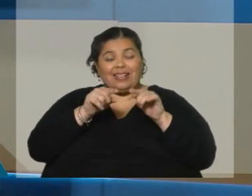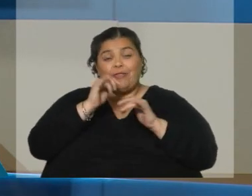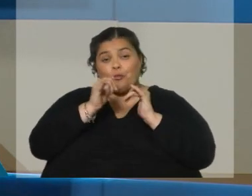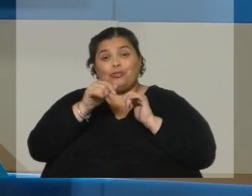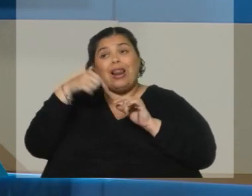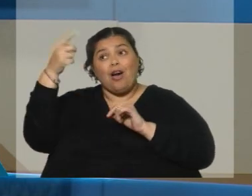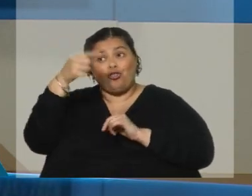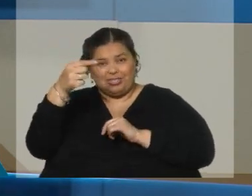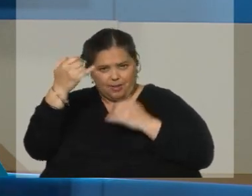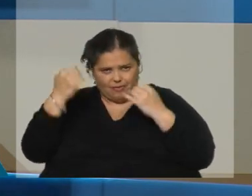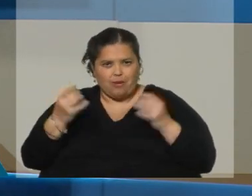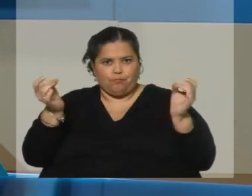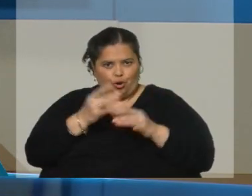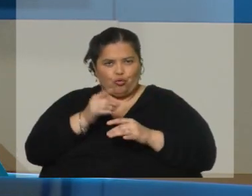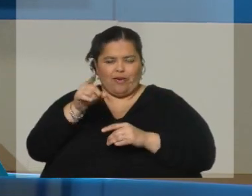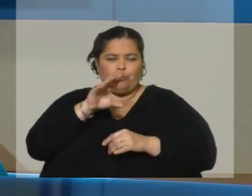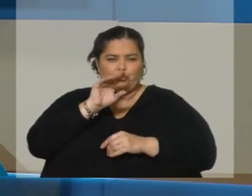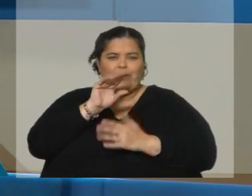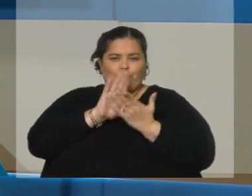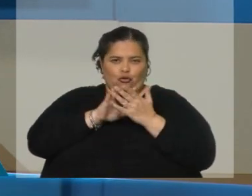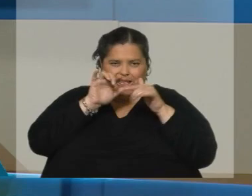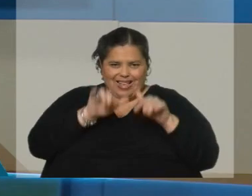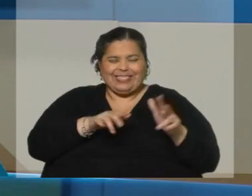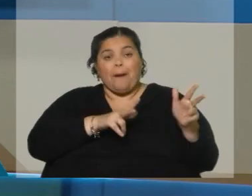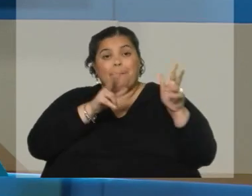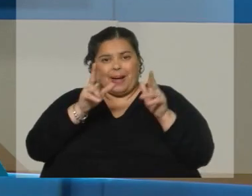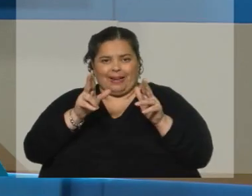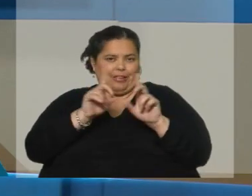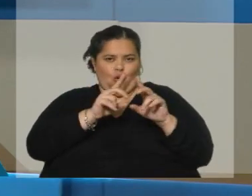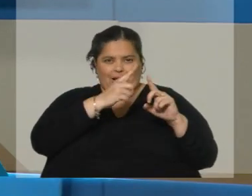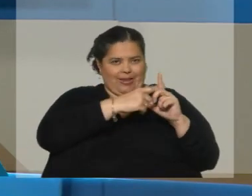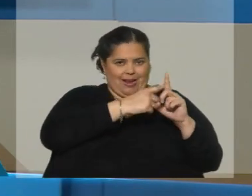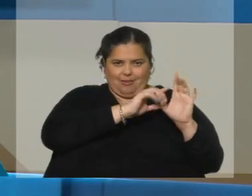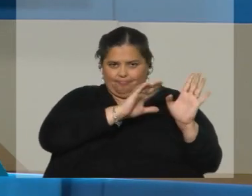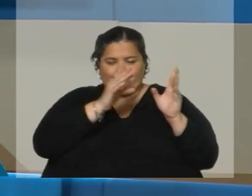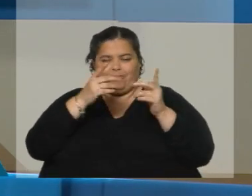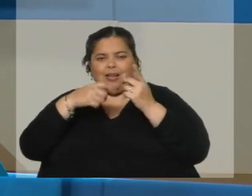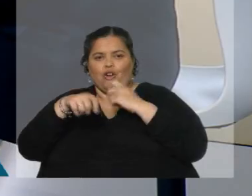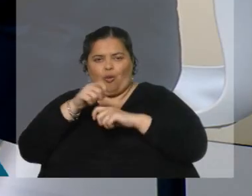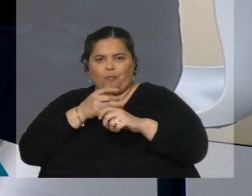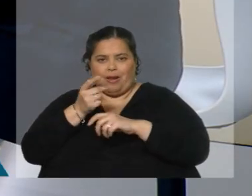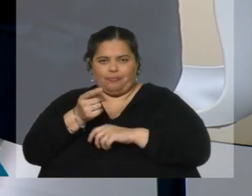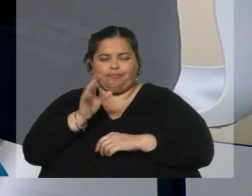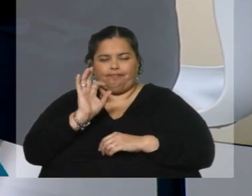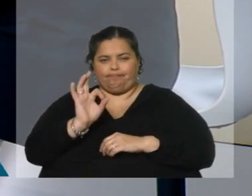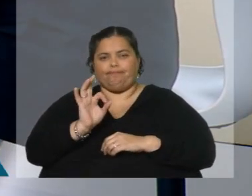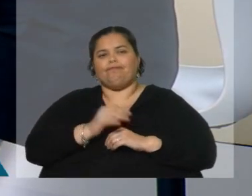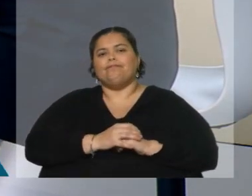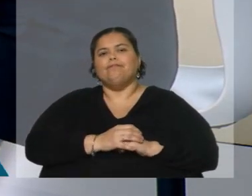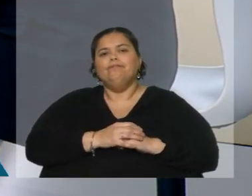tendremos otra oportunidad de hacer referencia también a esa otra parte del mismo mercado, que es el inmobiliario. Muchísimas gracias, Luis. A